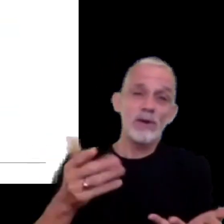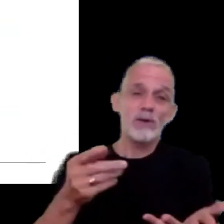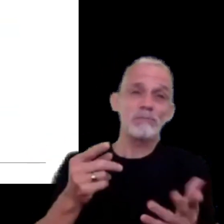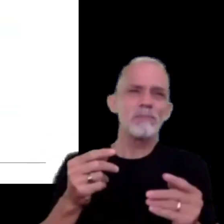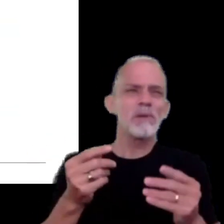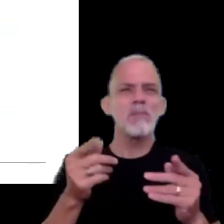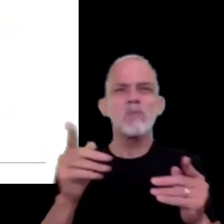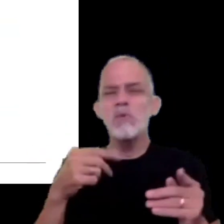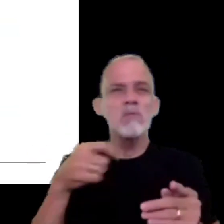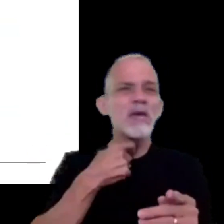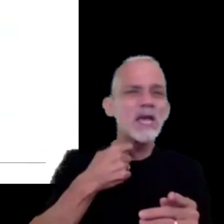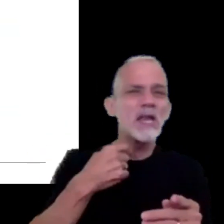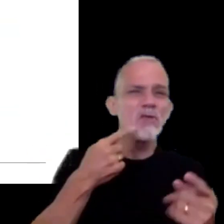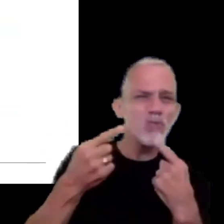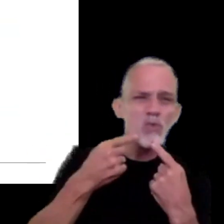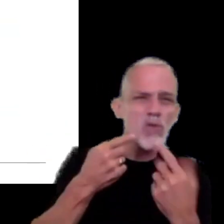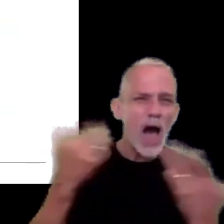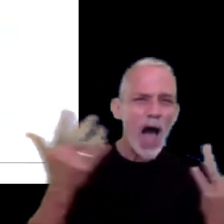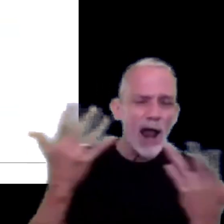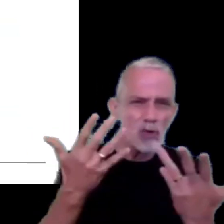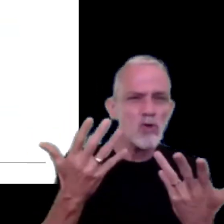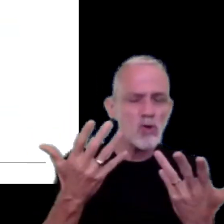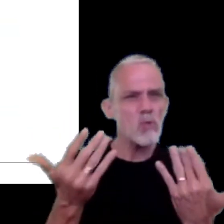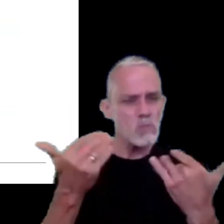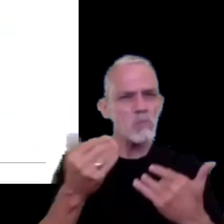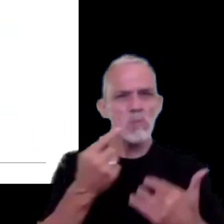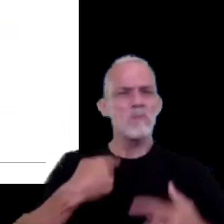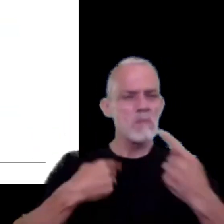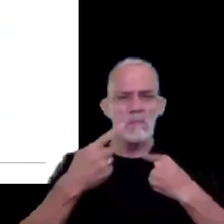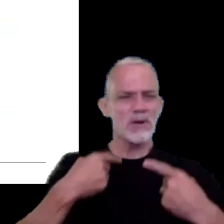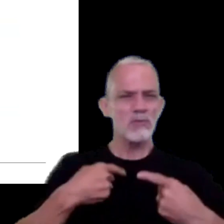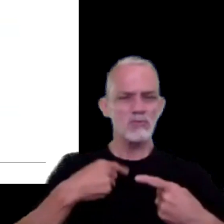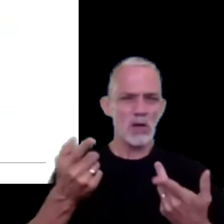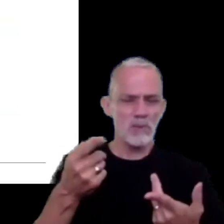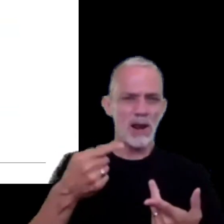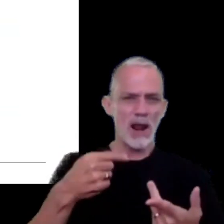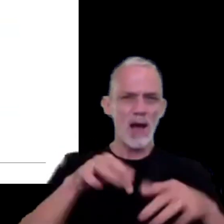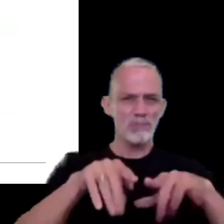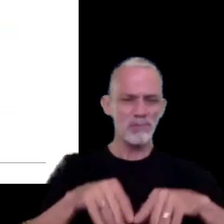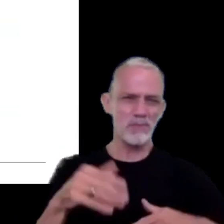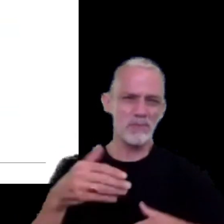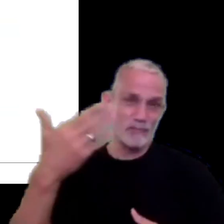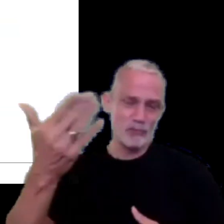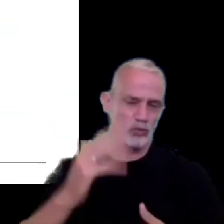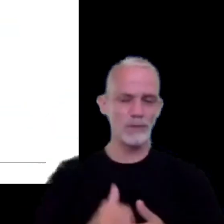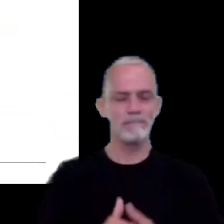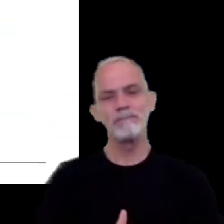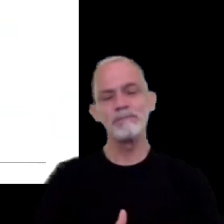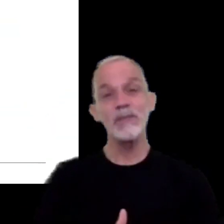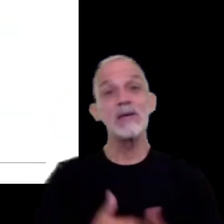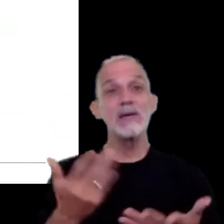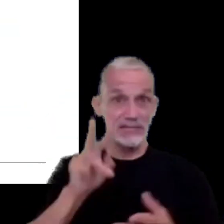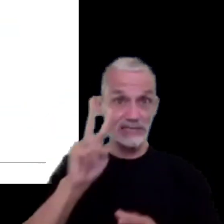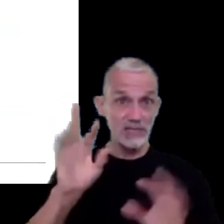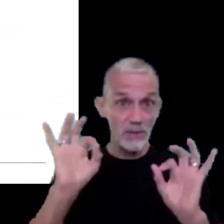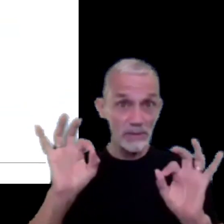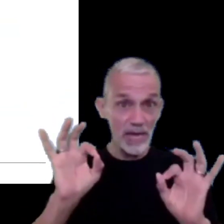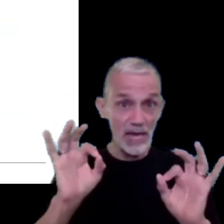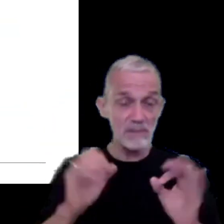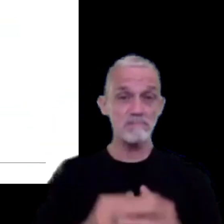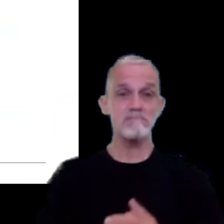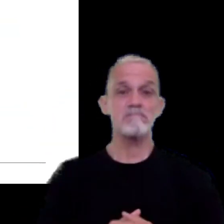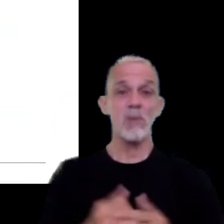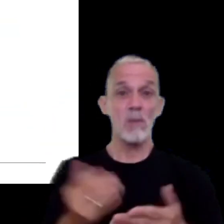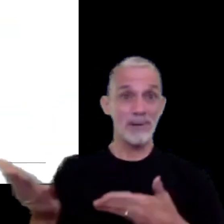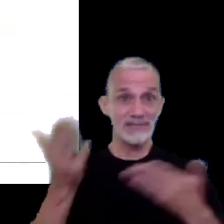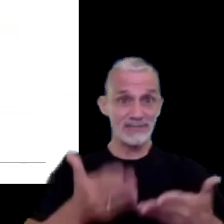para ampliar cualquier aspecto que fuera útil en el futuro ¿se ve bien la